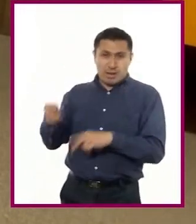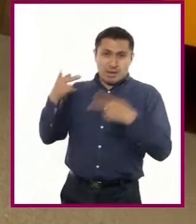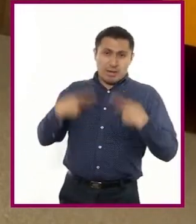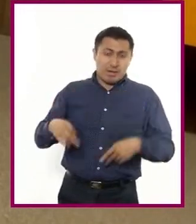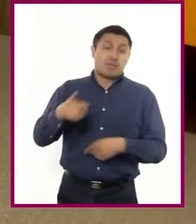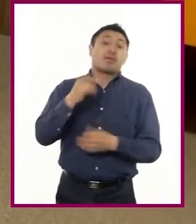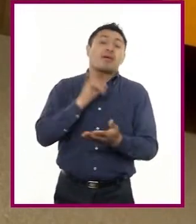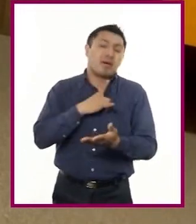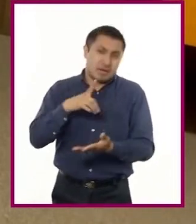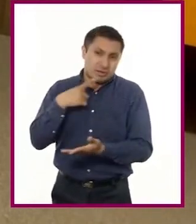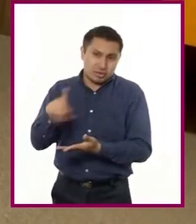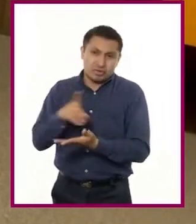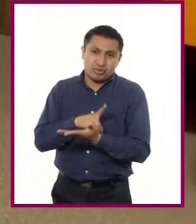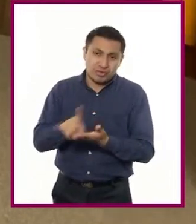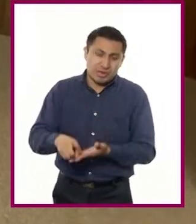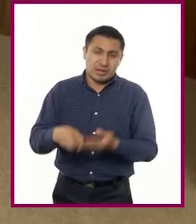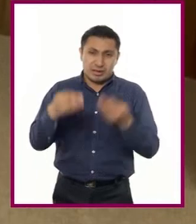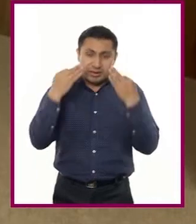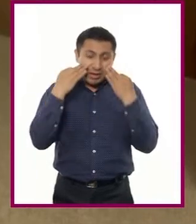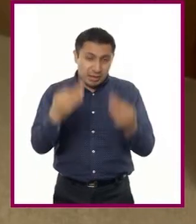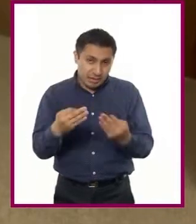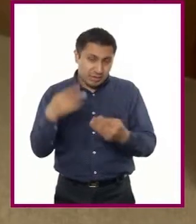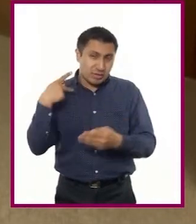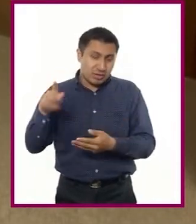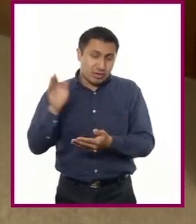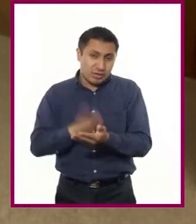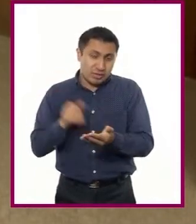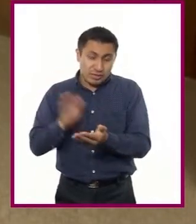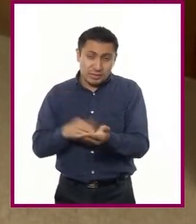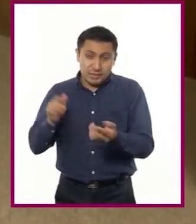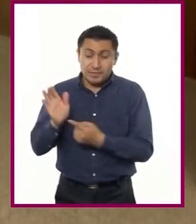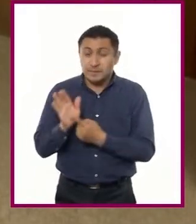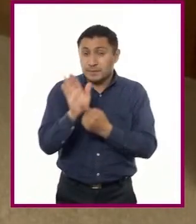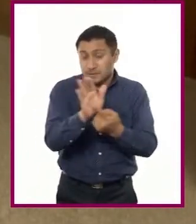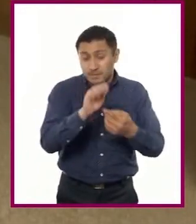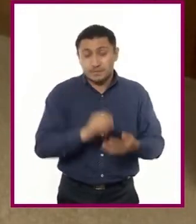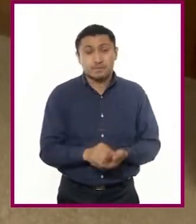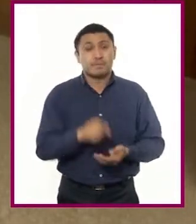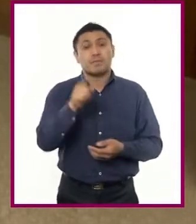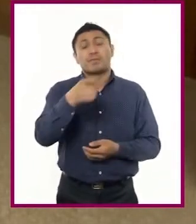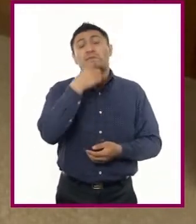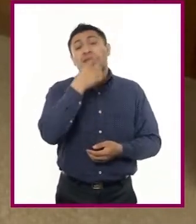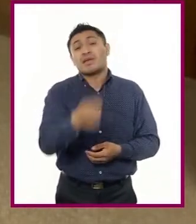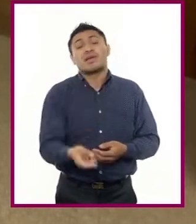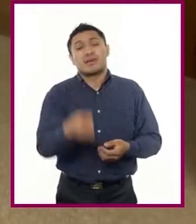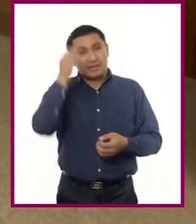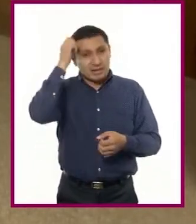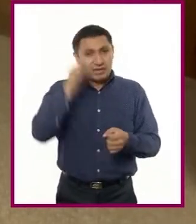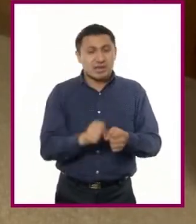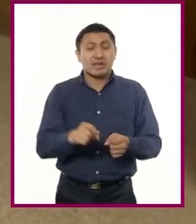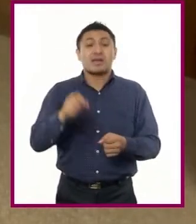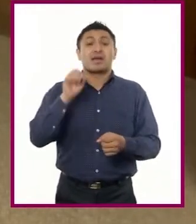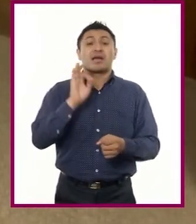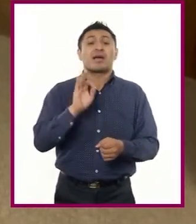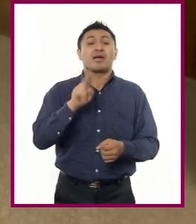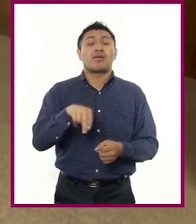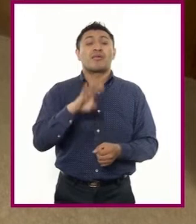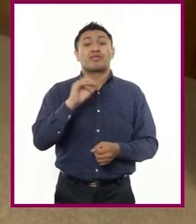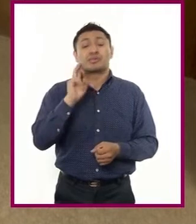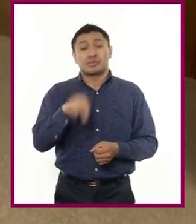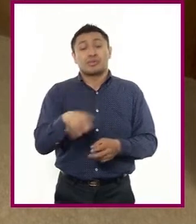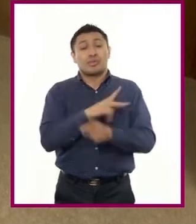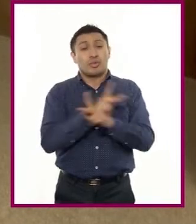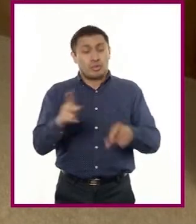ser escuchado y a presentar las pruebas que corresponden. Maestro, usted nos hablaba de la Secretaría de la Función Pública. ¿Esta es la